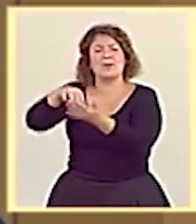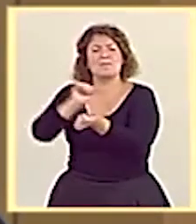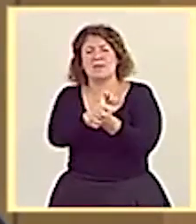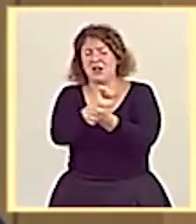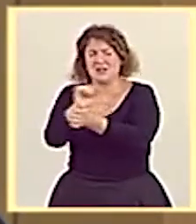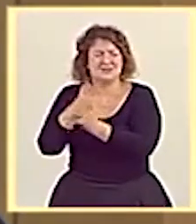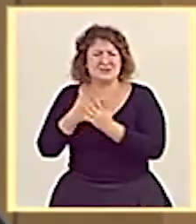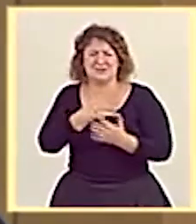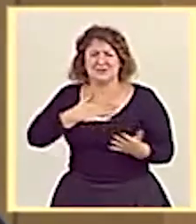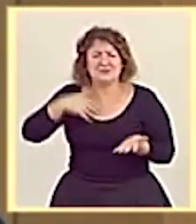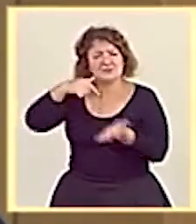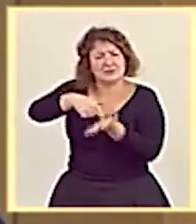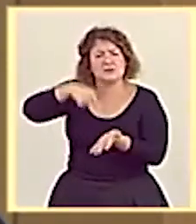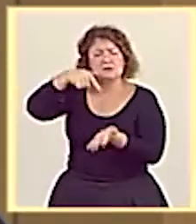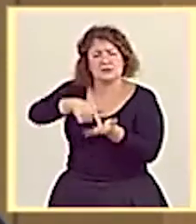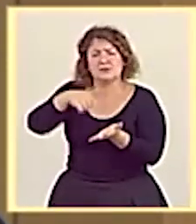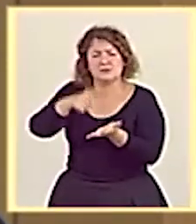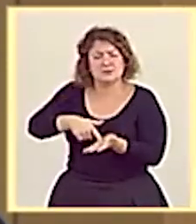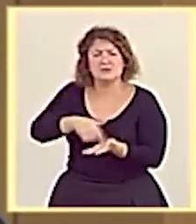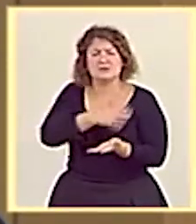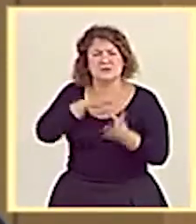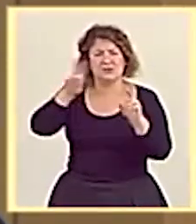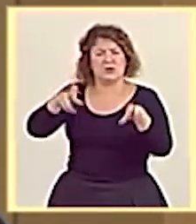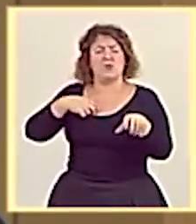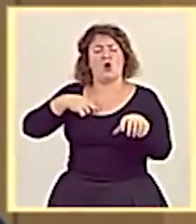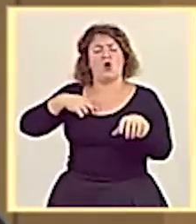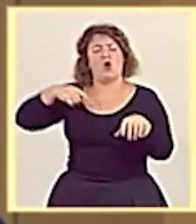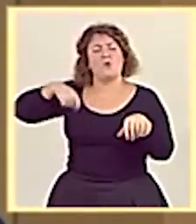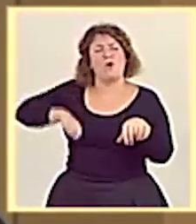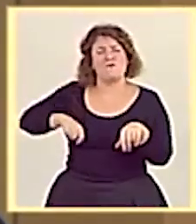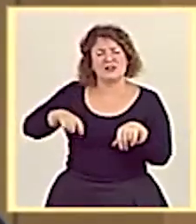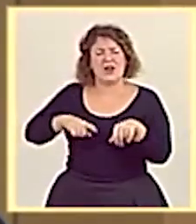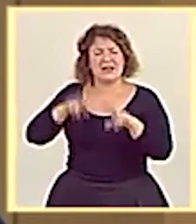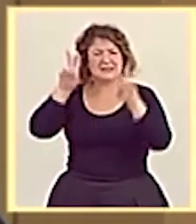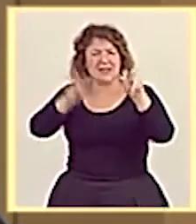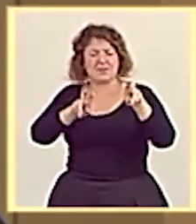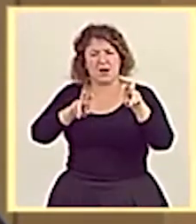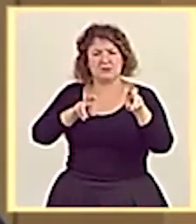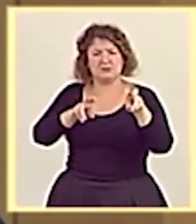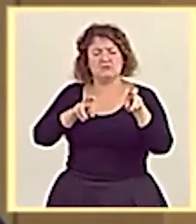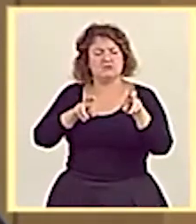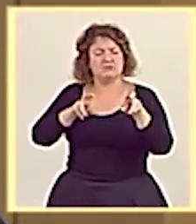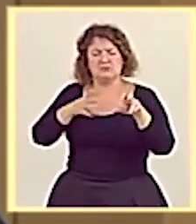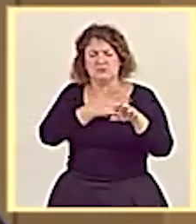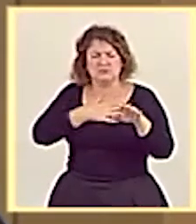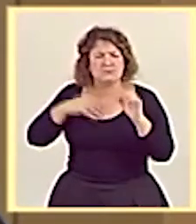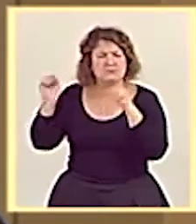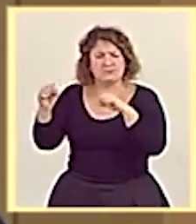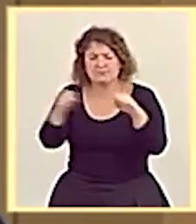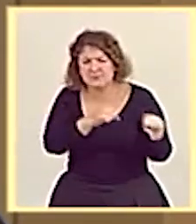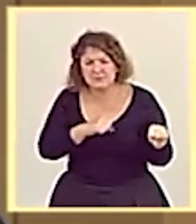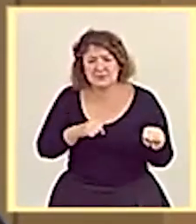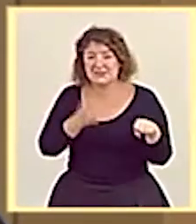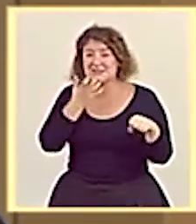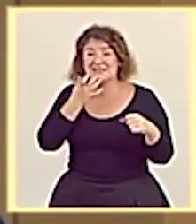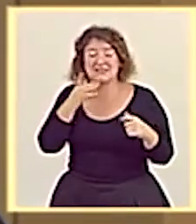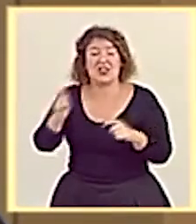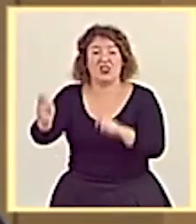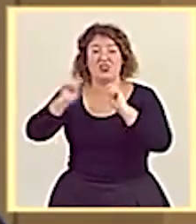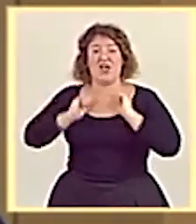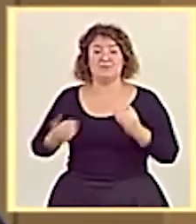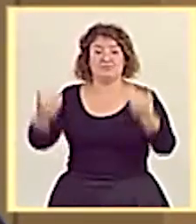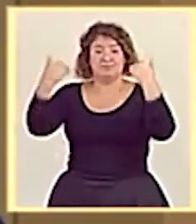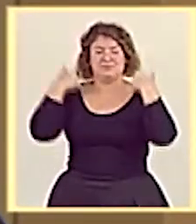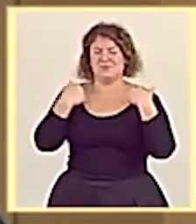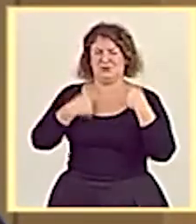profesionales involucrados en el tema y, de hecho, si se transfiriera lo haríamos mejor y más barato.